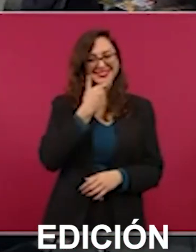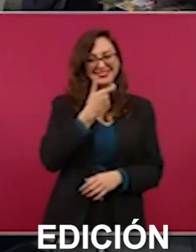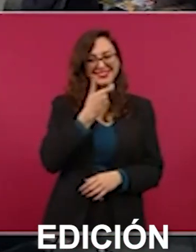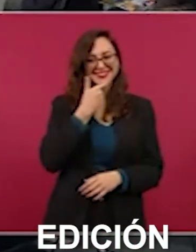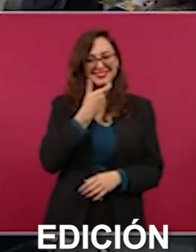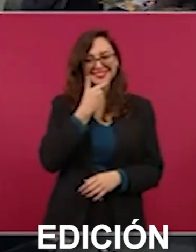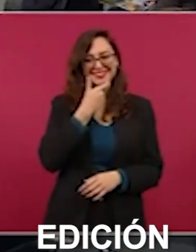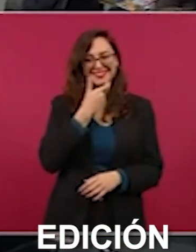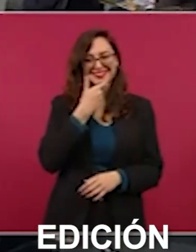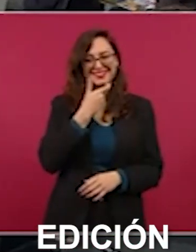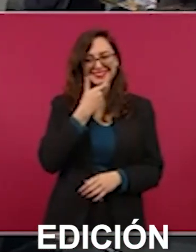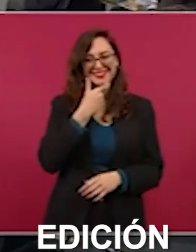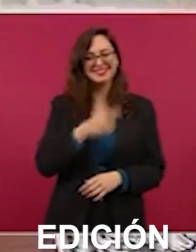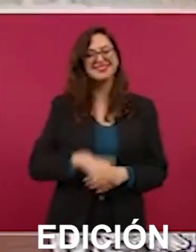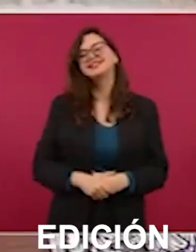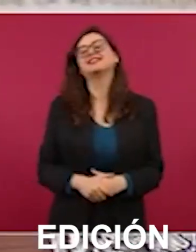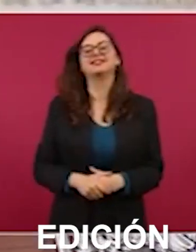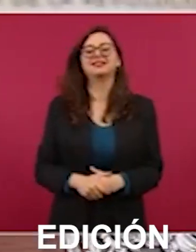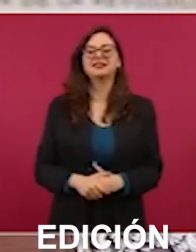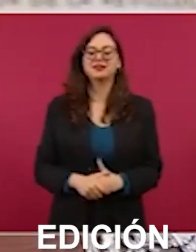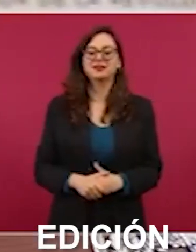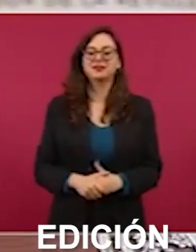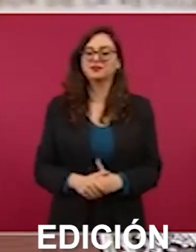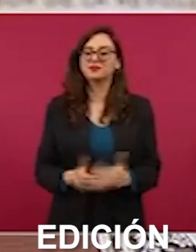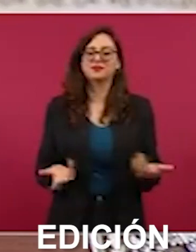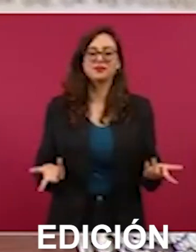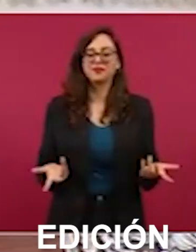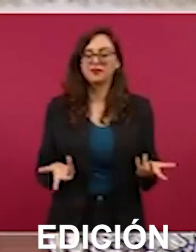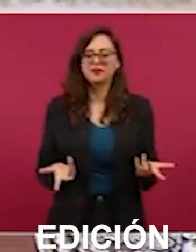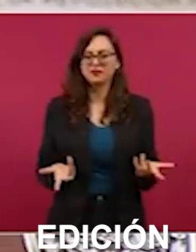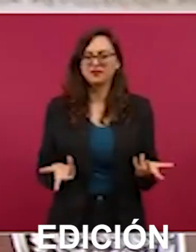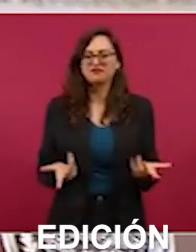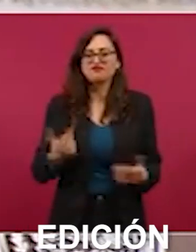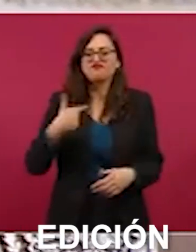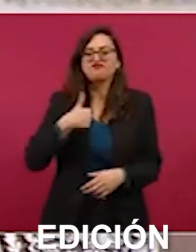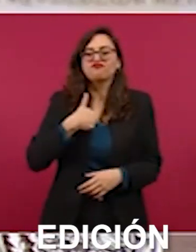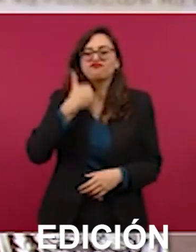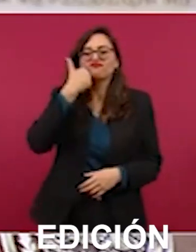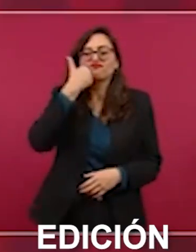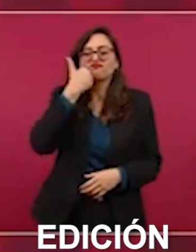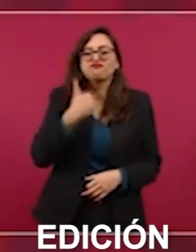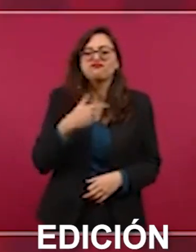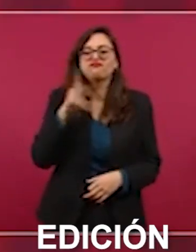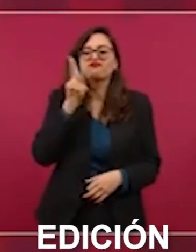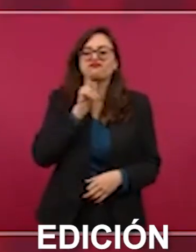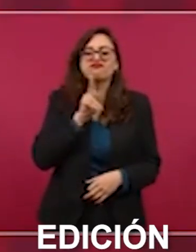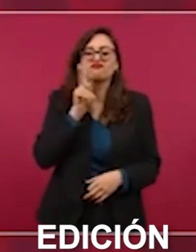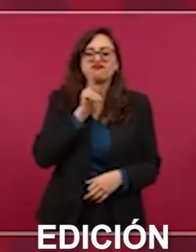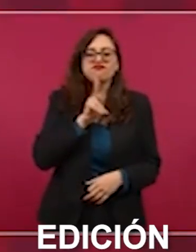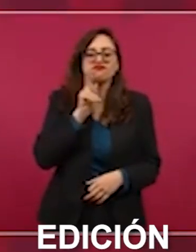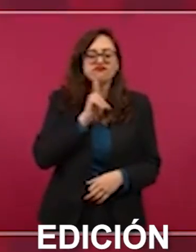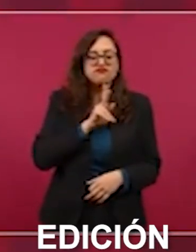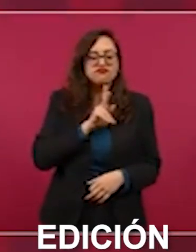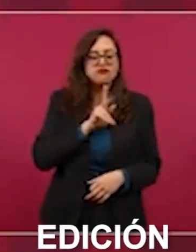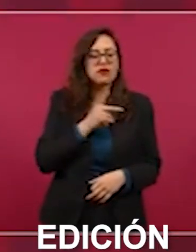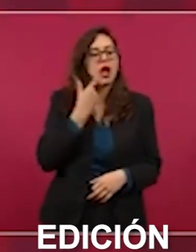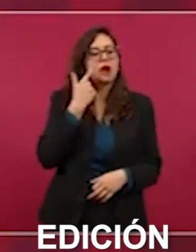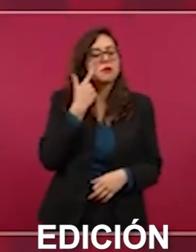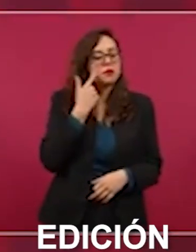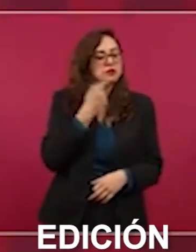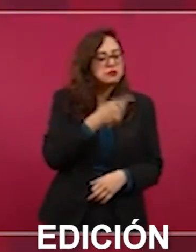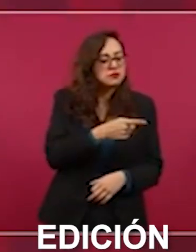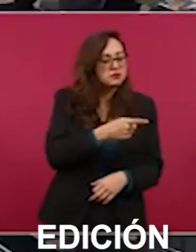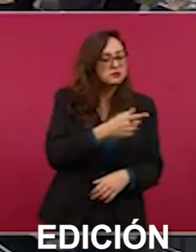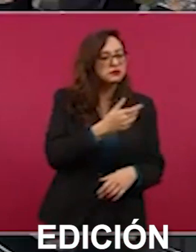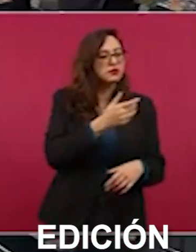para estar seguros de que aún utilizado como forraje no afecta la salud